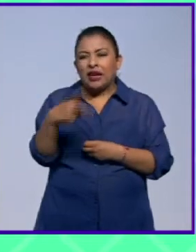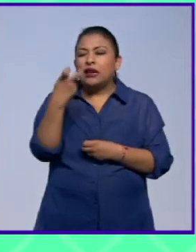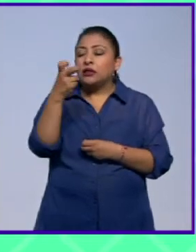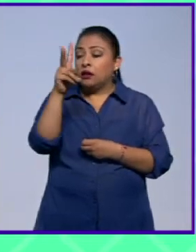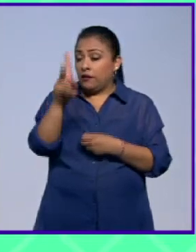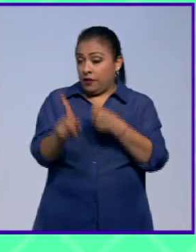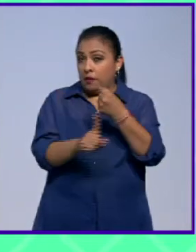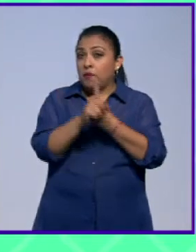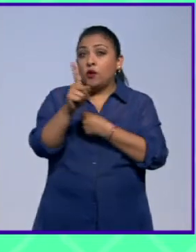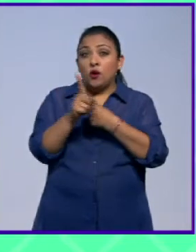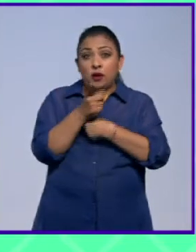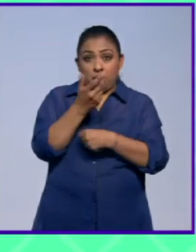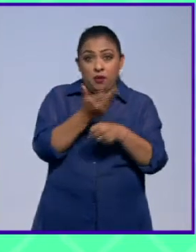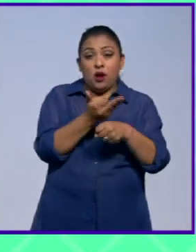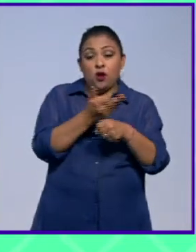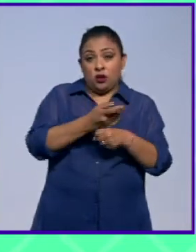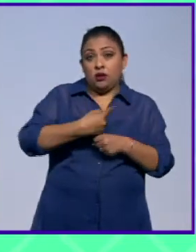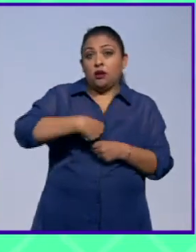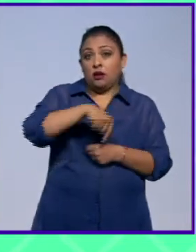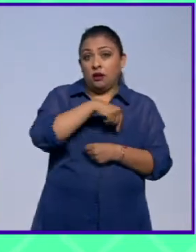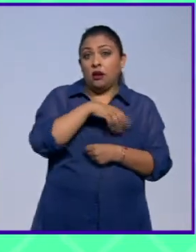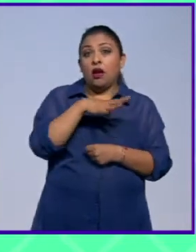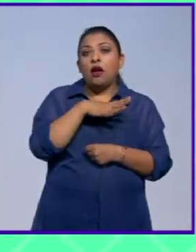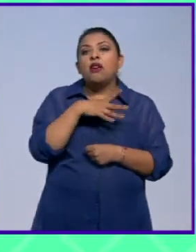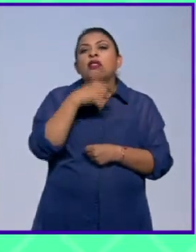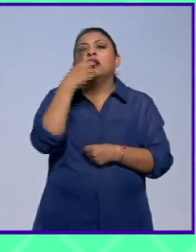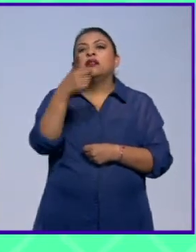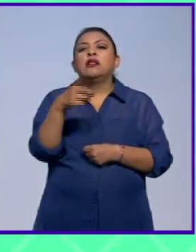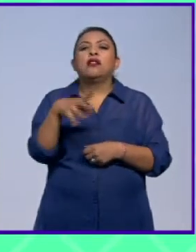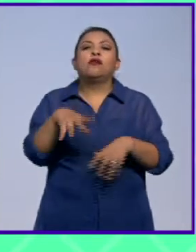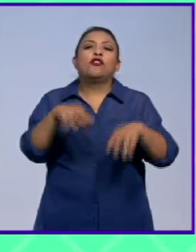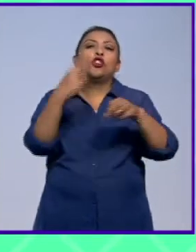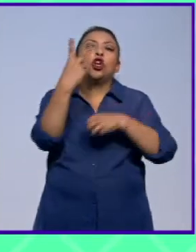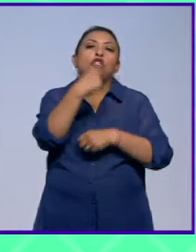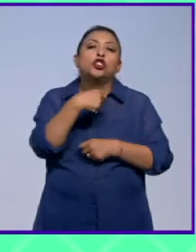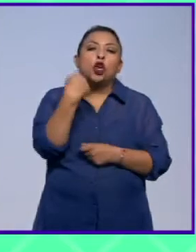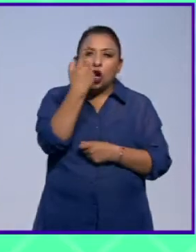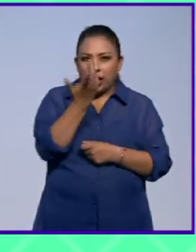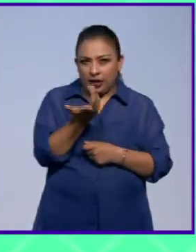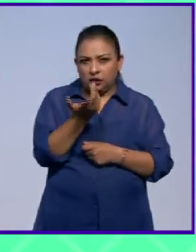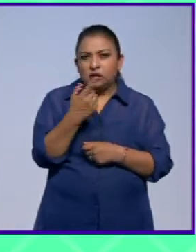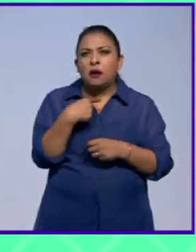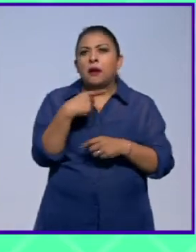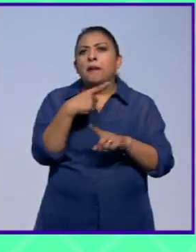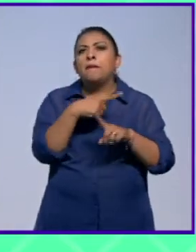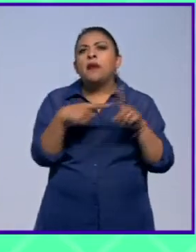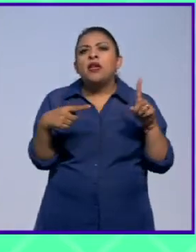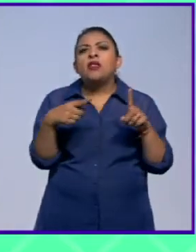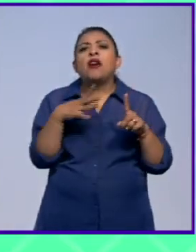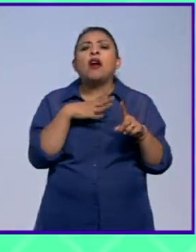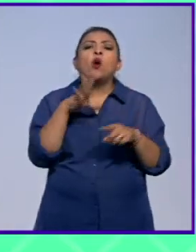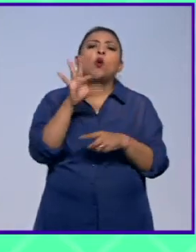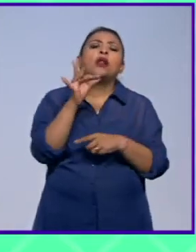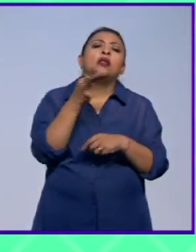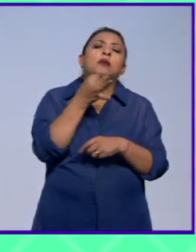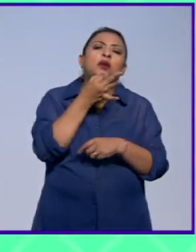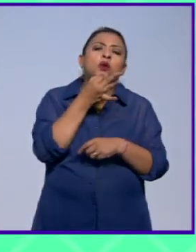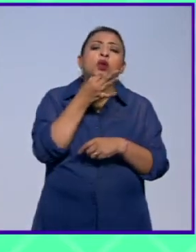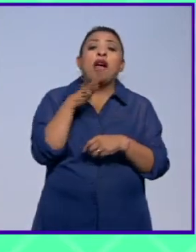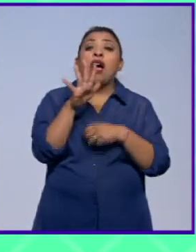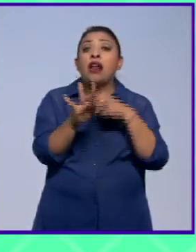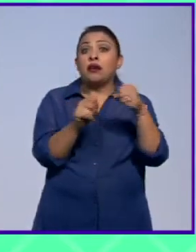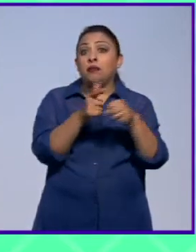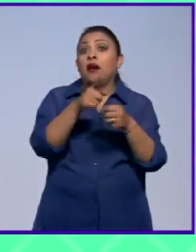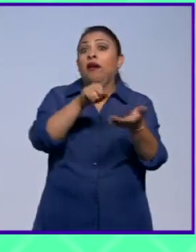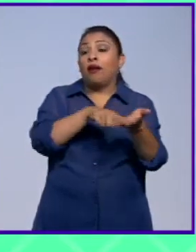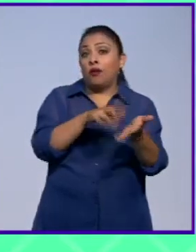el verdadero problema que tenemos nosotros si hablamos de una función de dos horas y eran media hora que te cubrían en 40 minutos los actos de animales